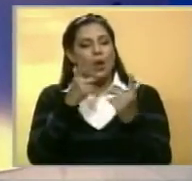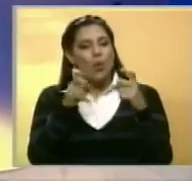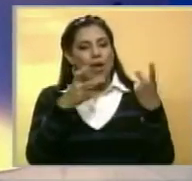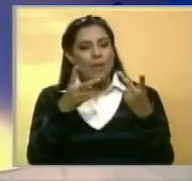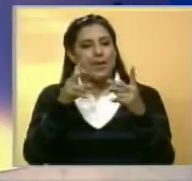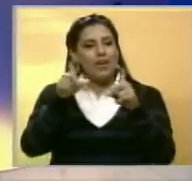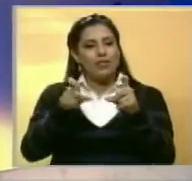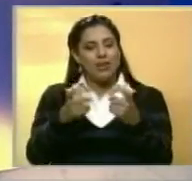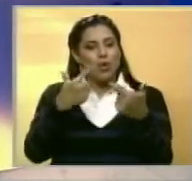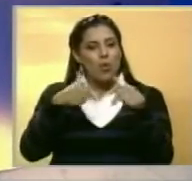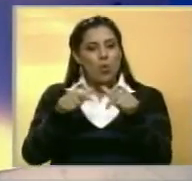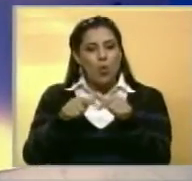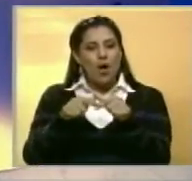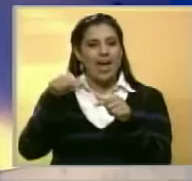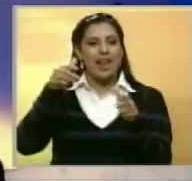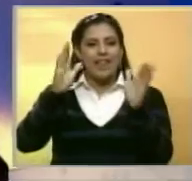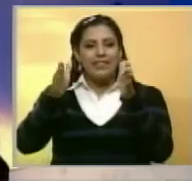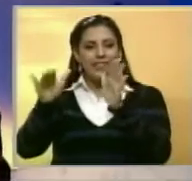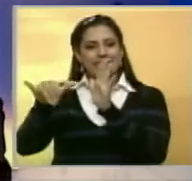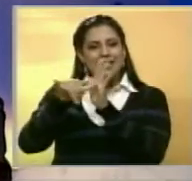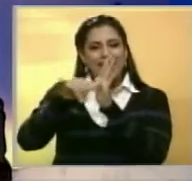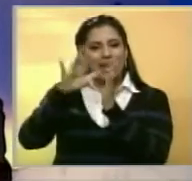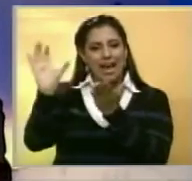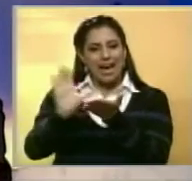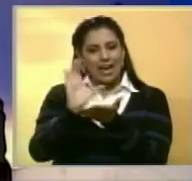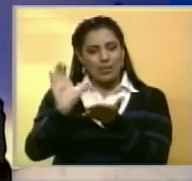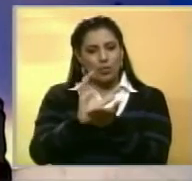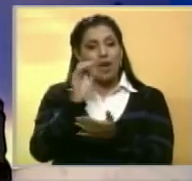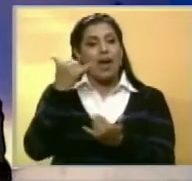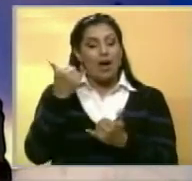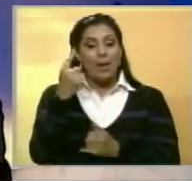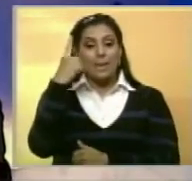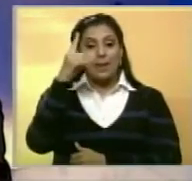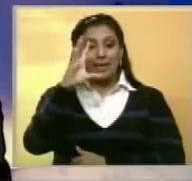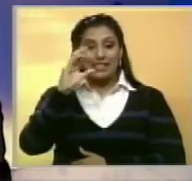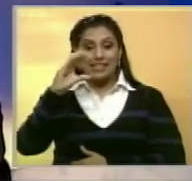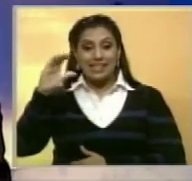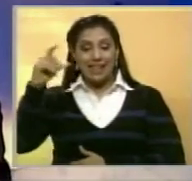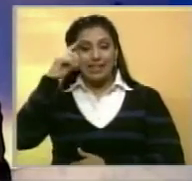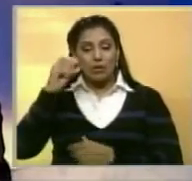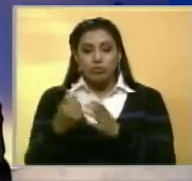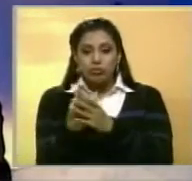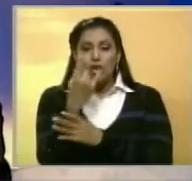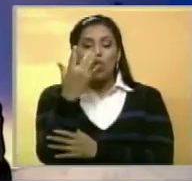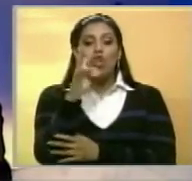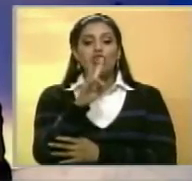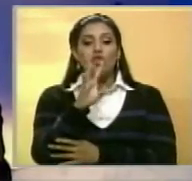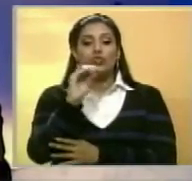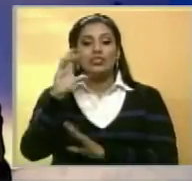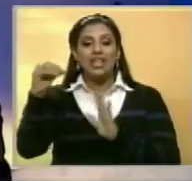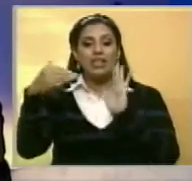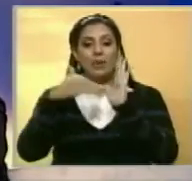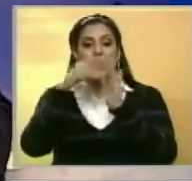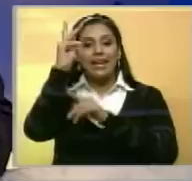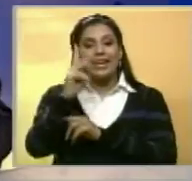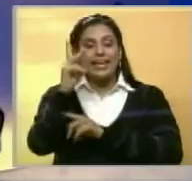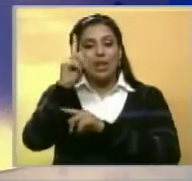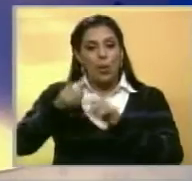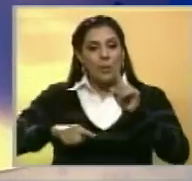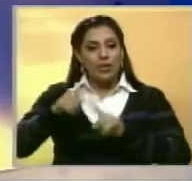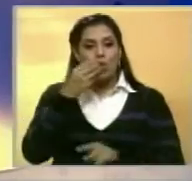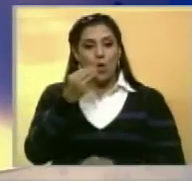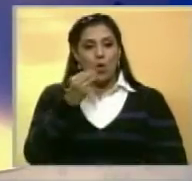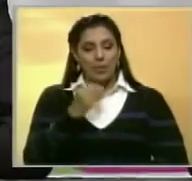de la agricultura urbana y periurbana, y aseguró que en los primeros 100 días, fueron cosechados más de 200.000 kilogramos de rubros